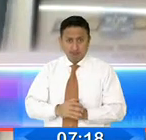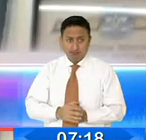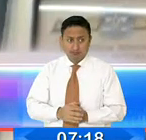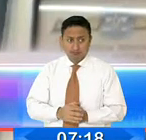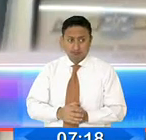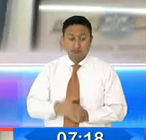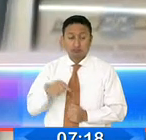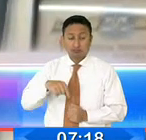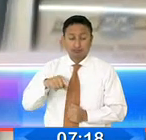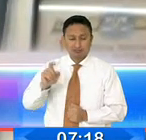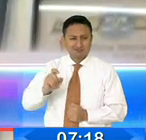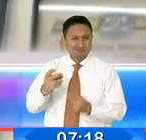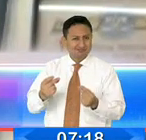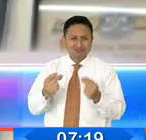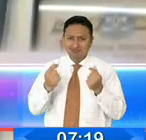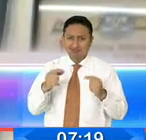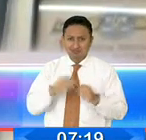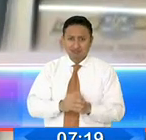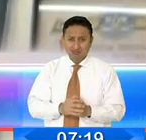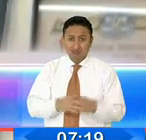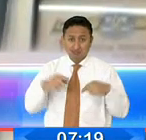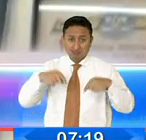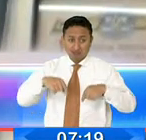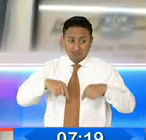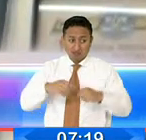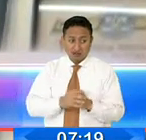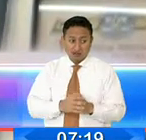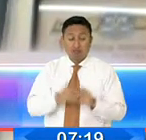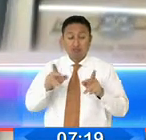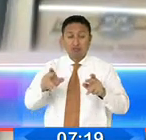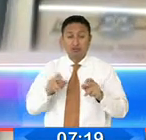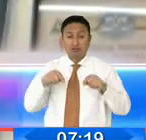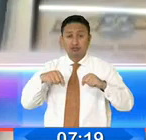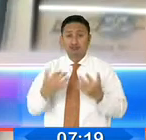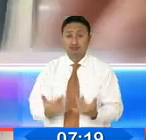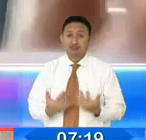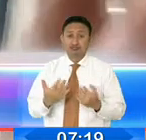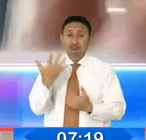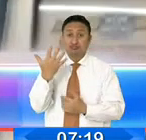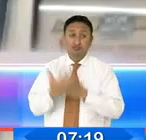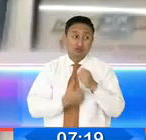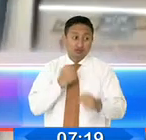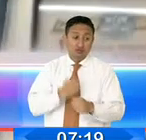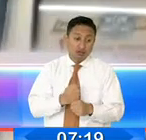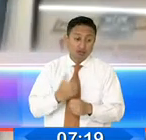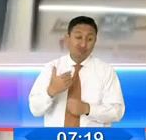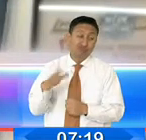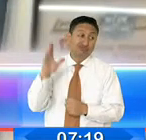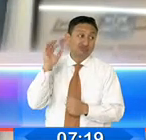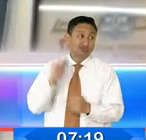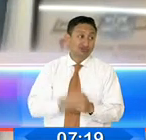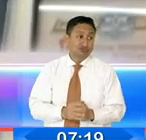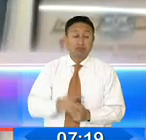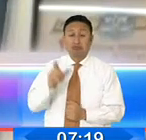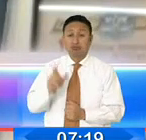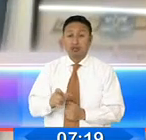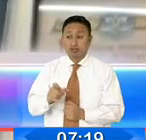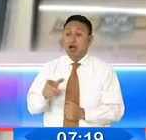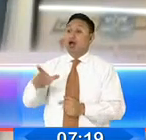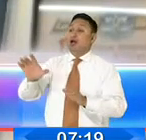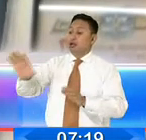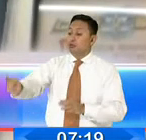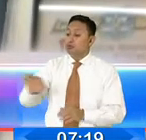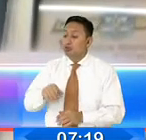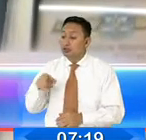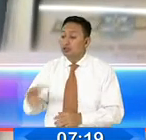ser atendido y resuelto y no es esto de que podemos tener licencias esperando cinco años o más hasta que alguien se acuerde de que hay el